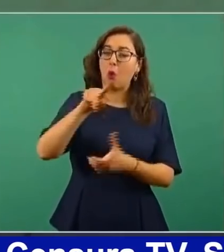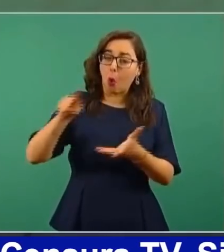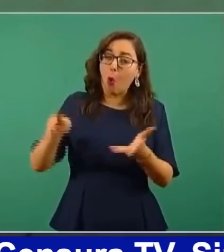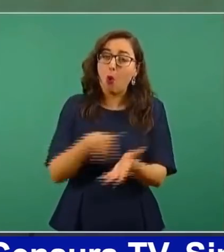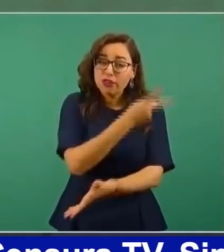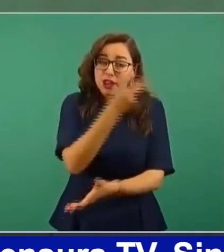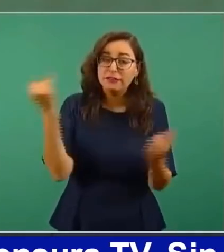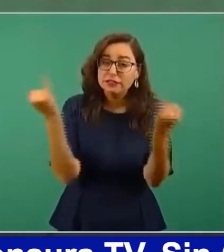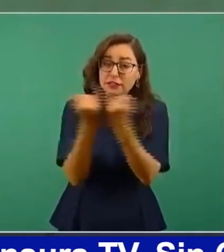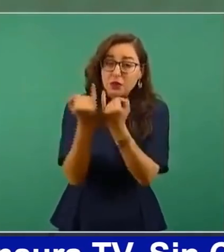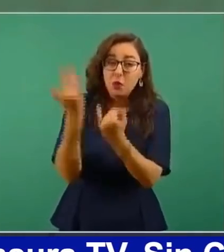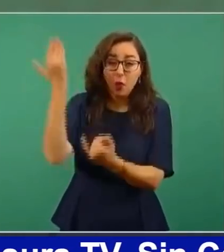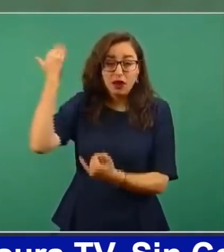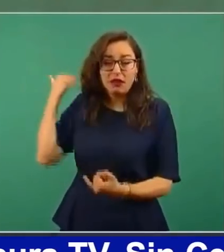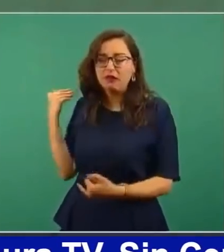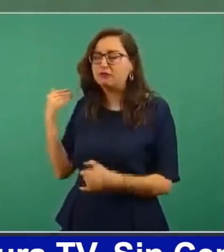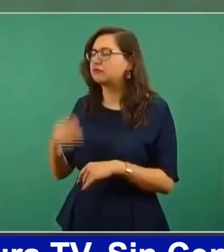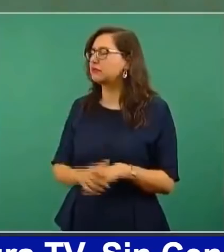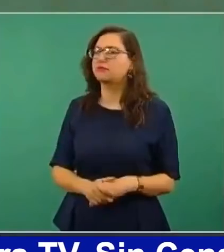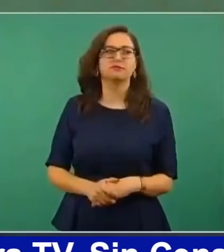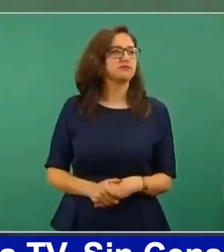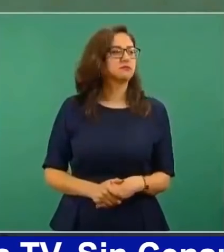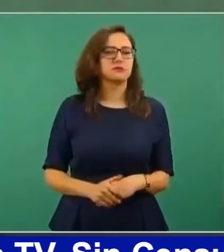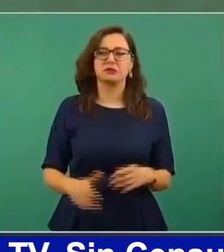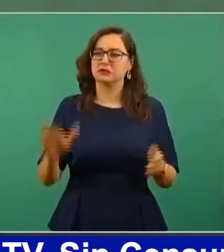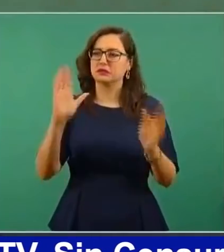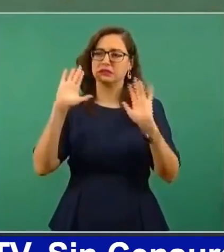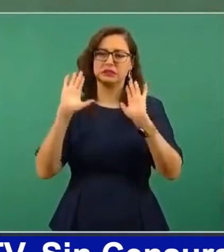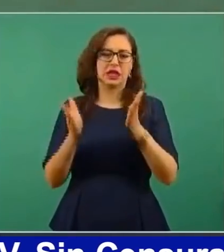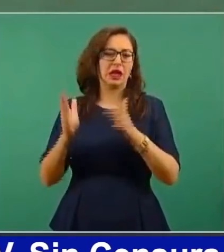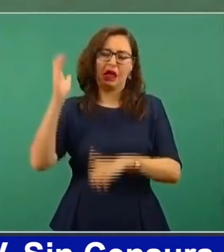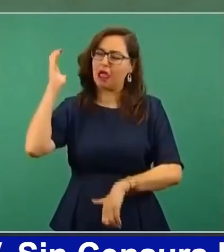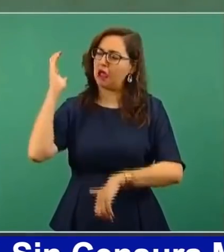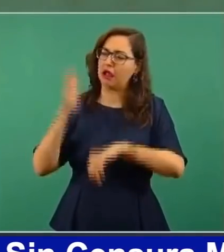ojalá y eso desaparezca para siempre